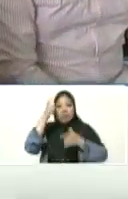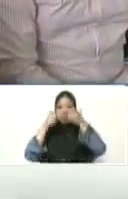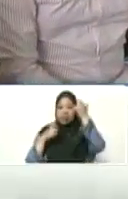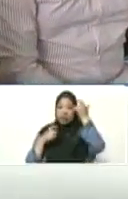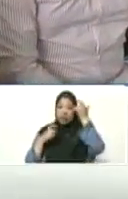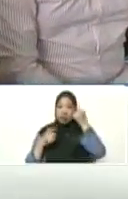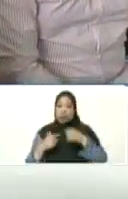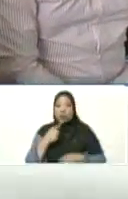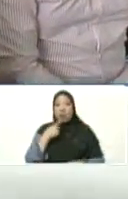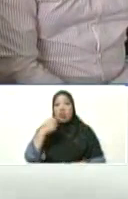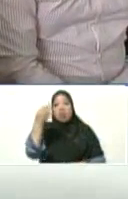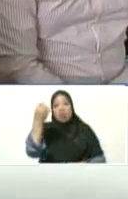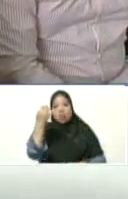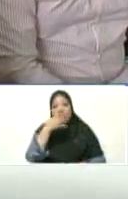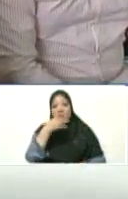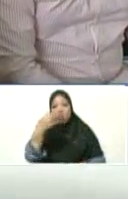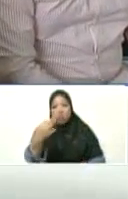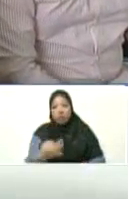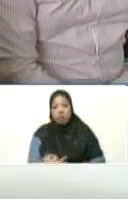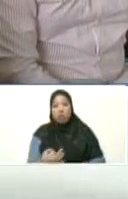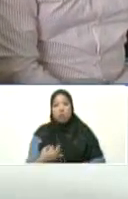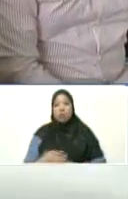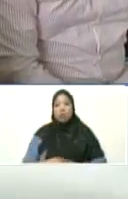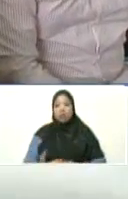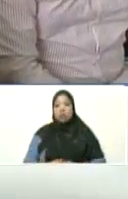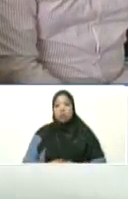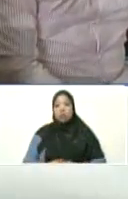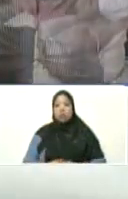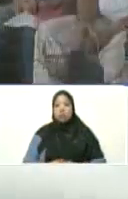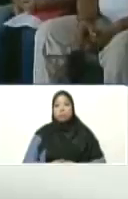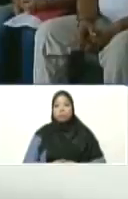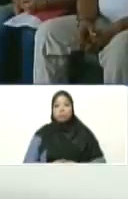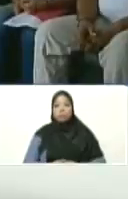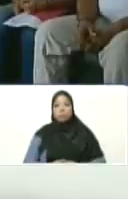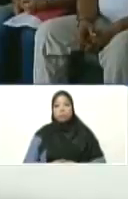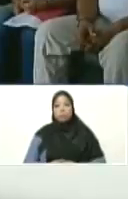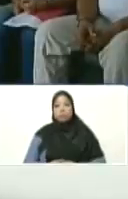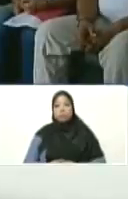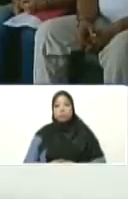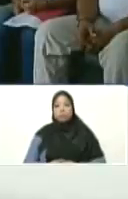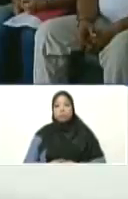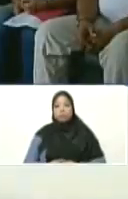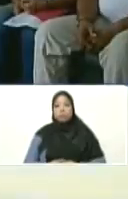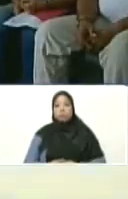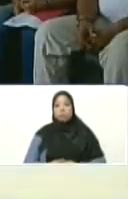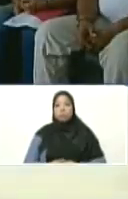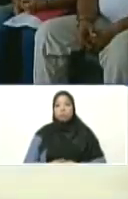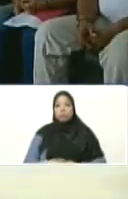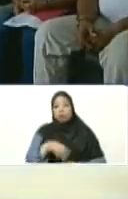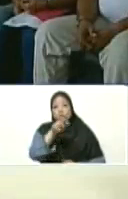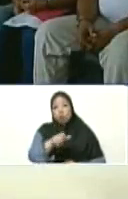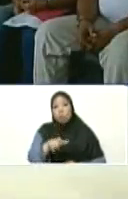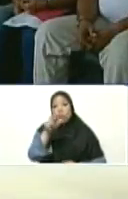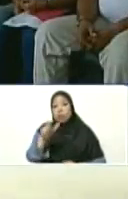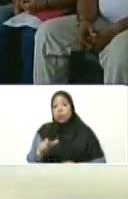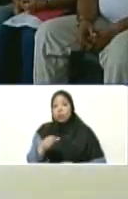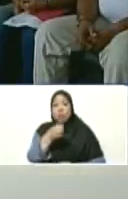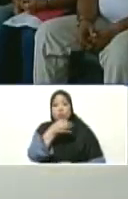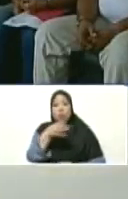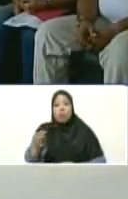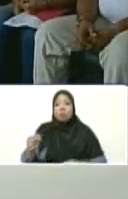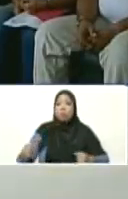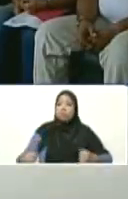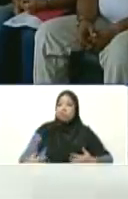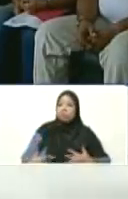son gente extraordinaria, Elianni. Gente con una pureza en el